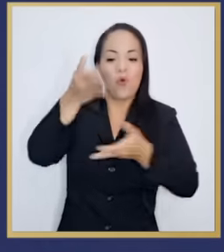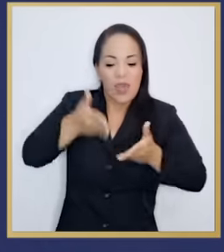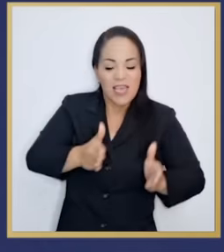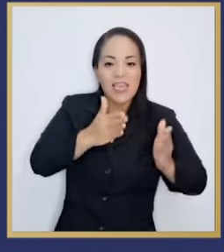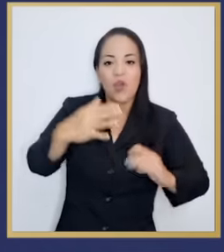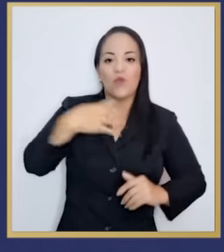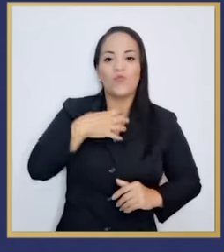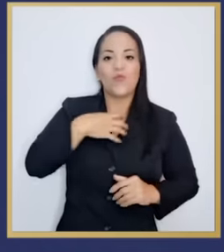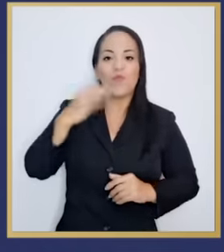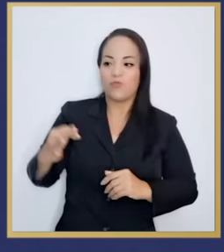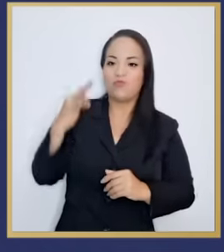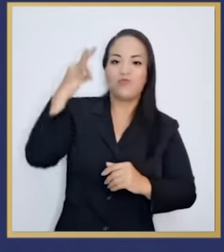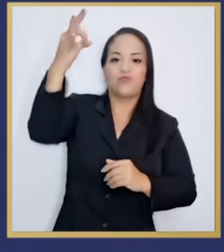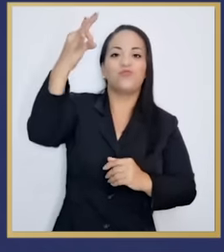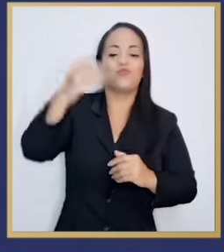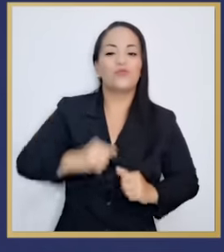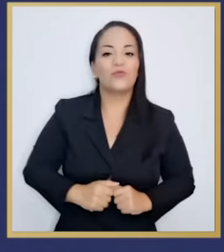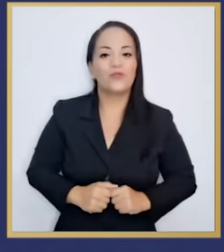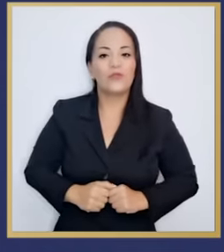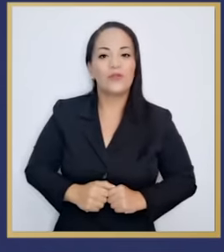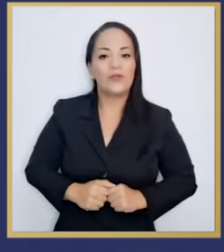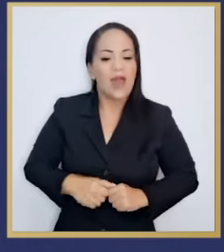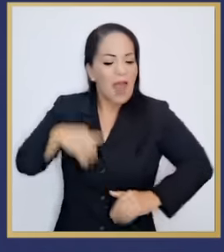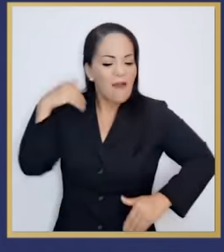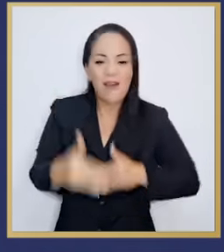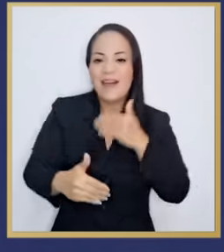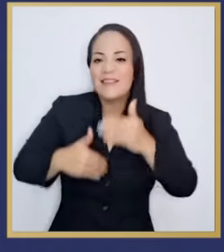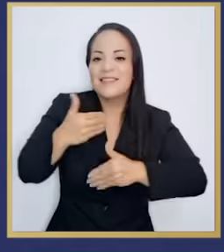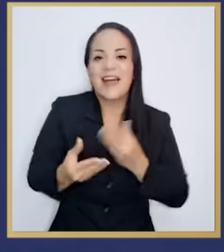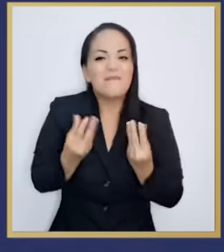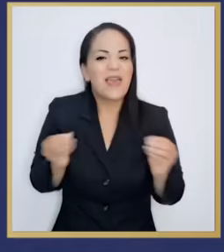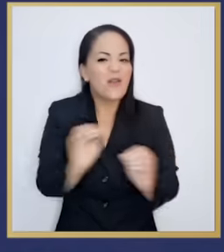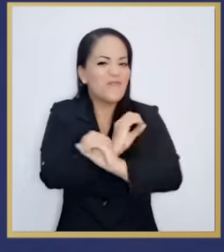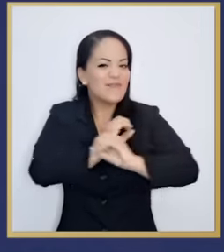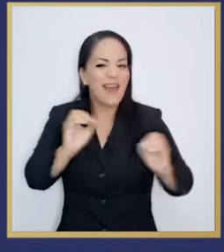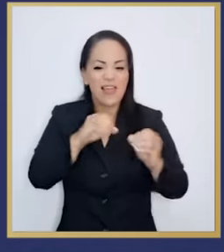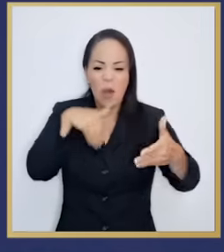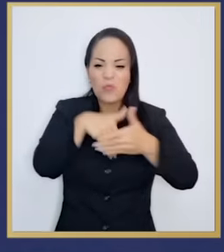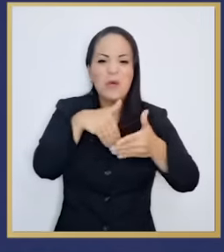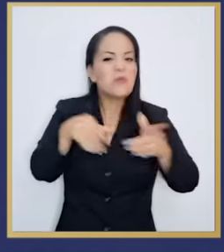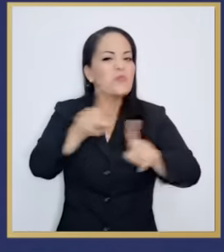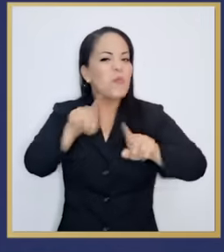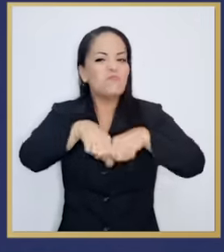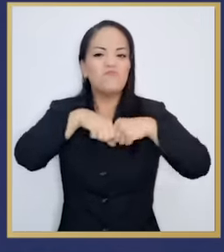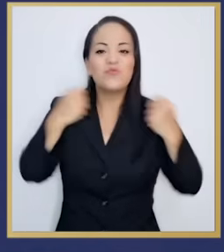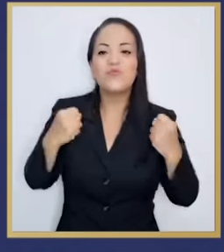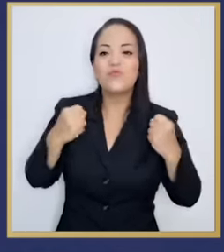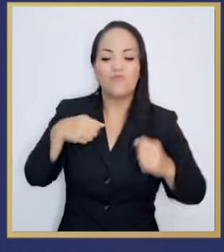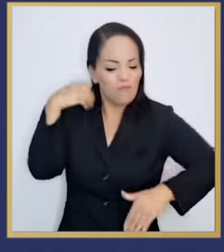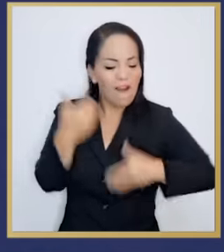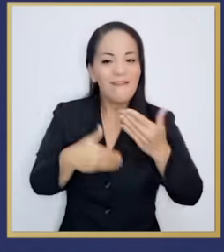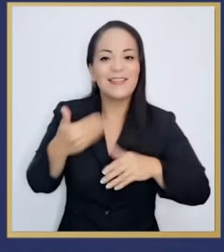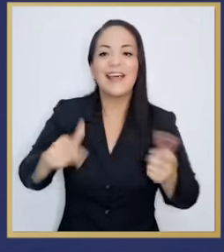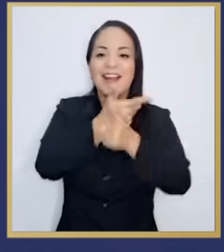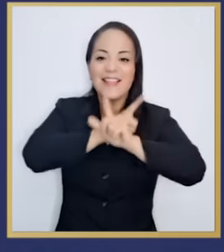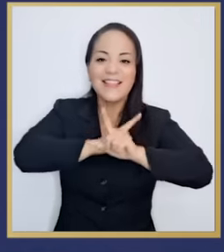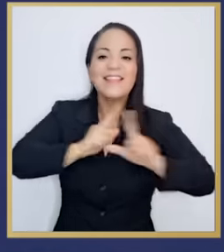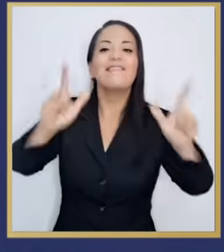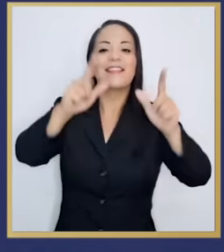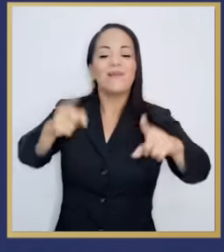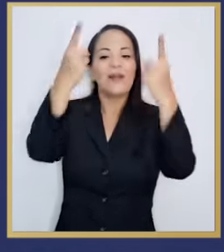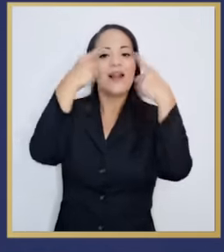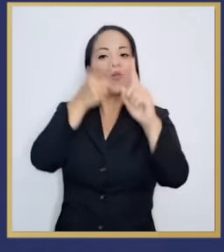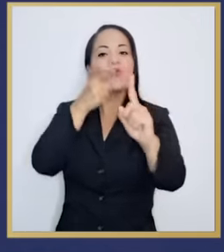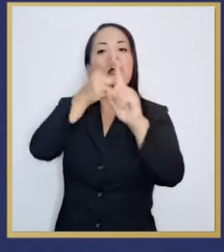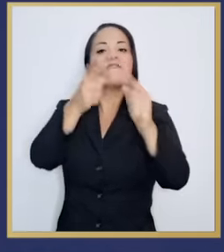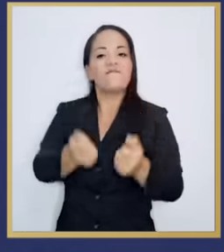la que avanzará sin miedo y sin obstáculos, en libertad hacia la riqueza y la